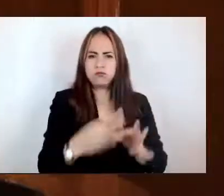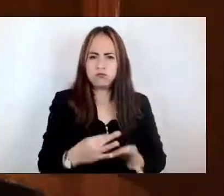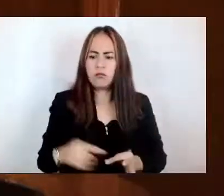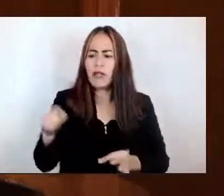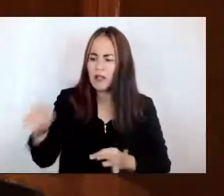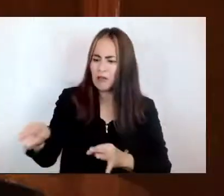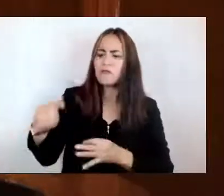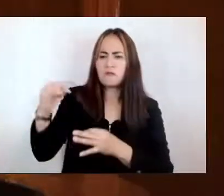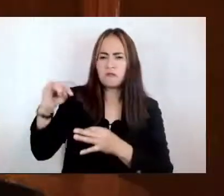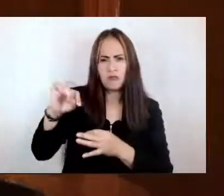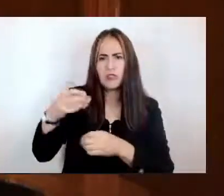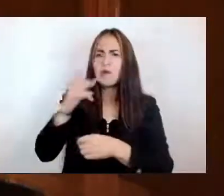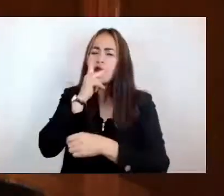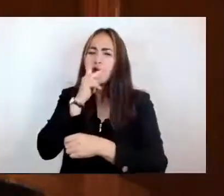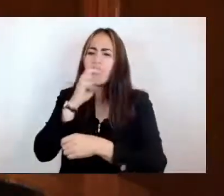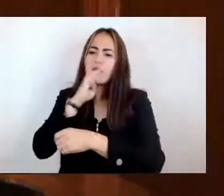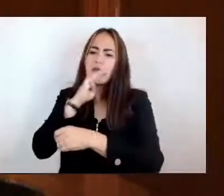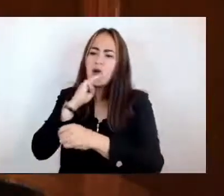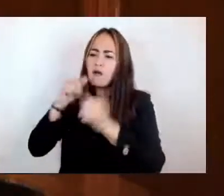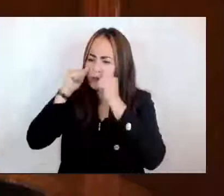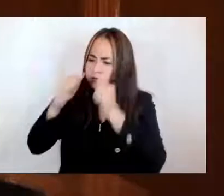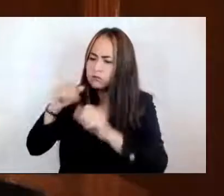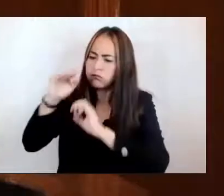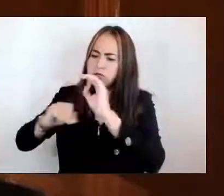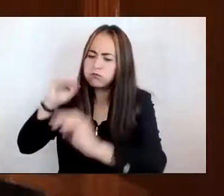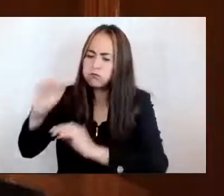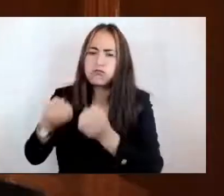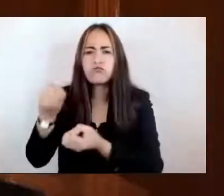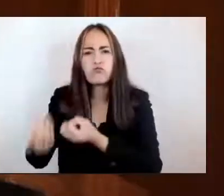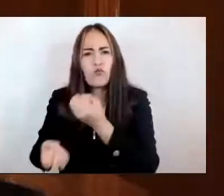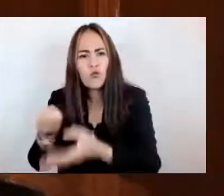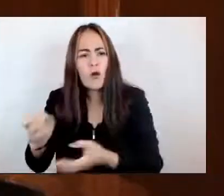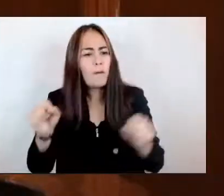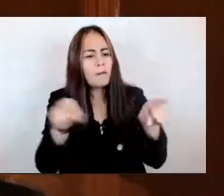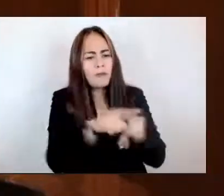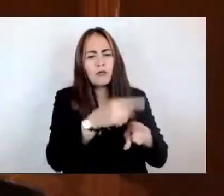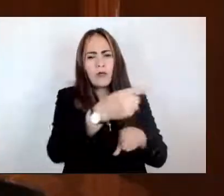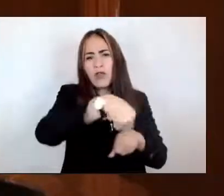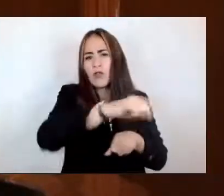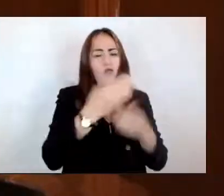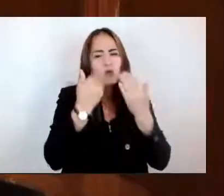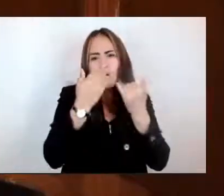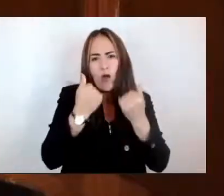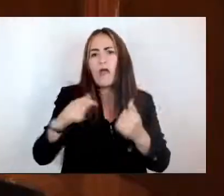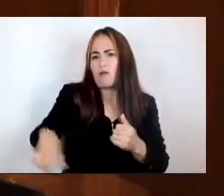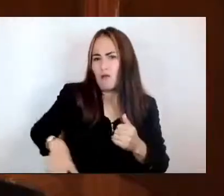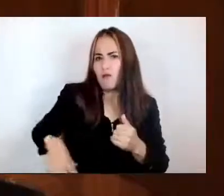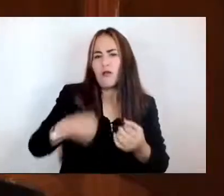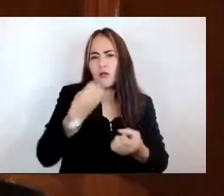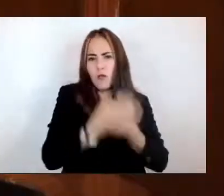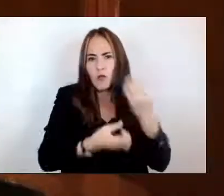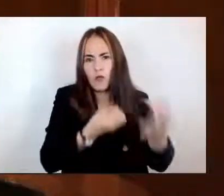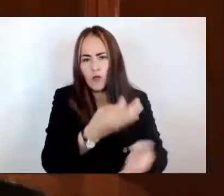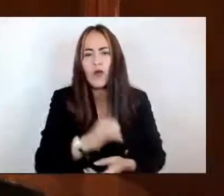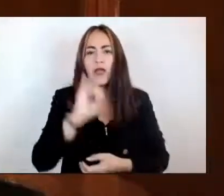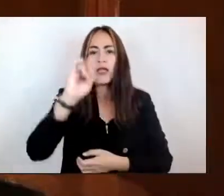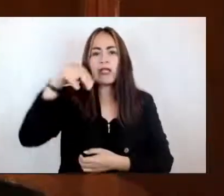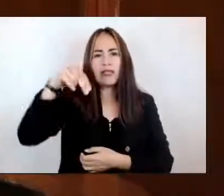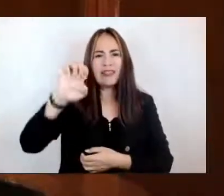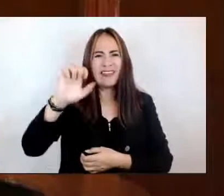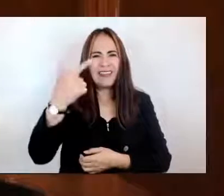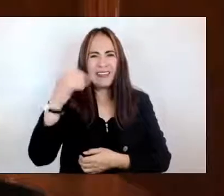de quienes sí tienen este cuidado parental. En el 2015, el Instituto Nacional de Geografía y Estadística,